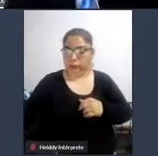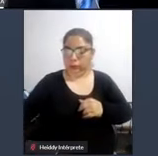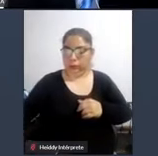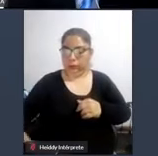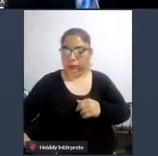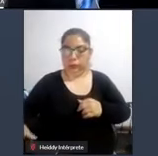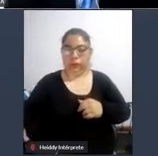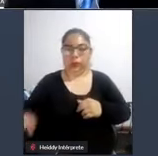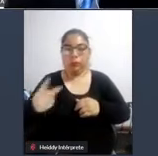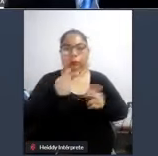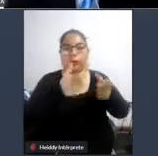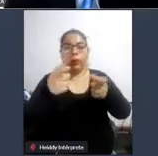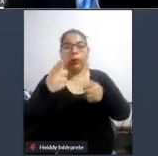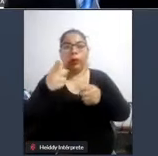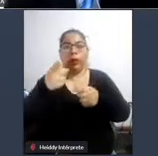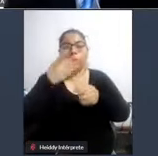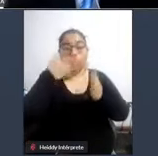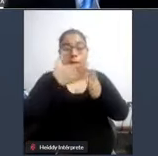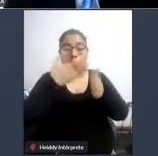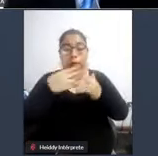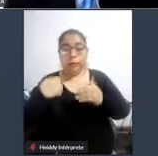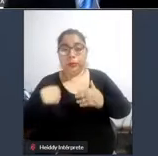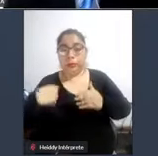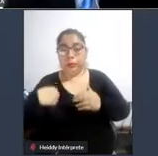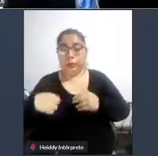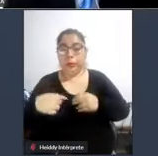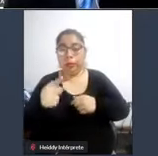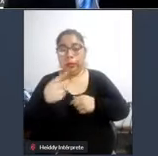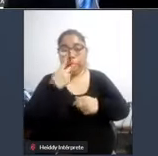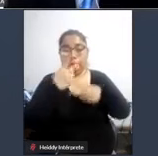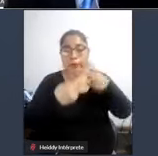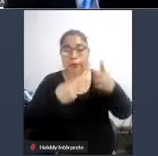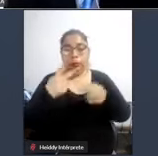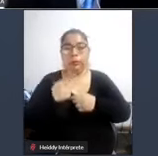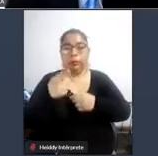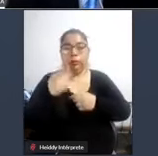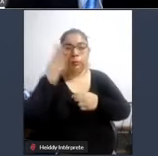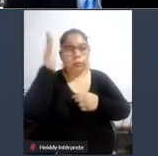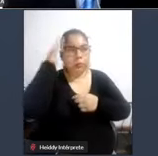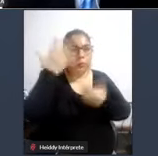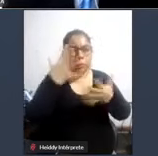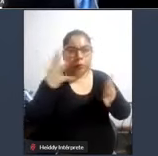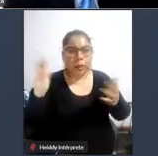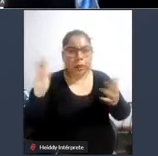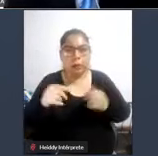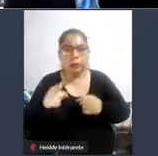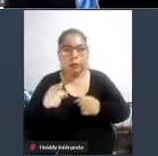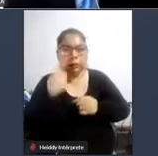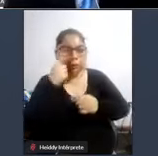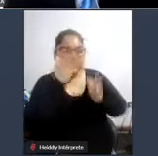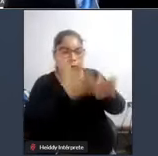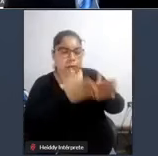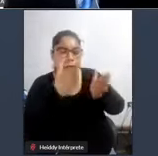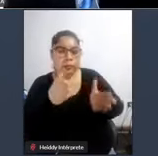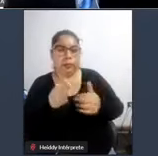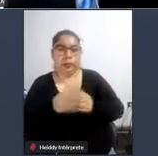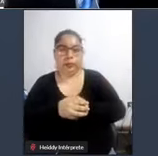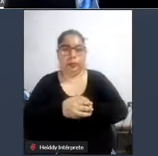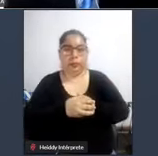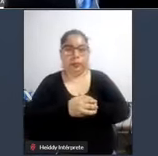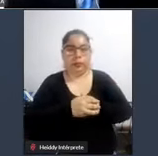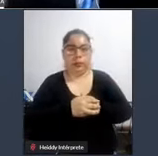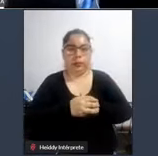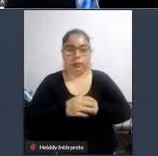inspectores de la municipalidad que no tienen una capacitación adecuada porque si ellos llegan y como es la